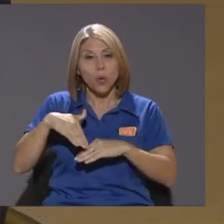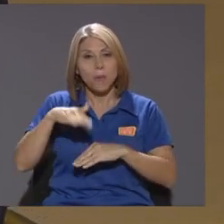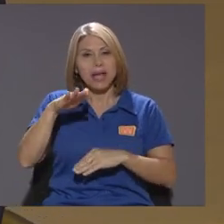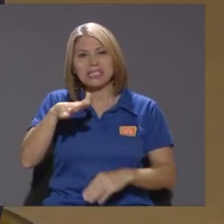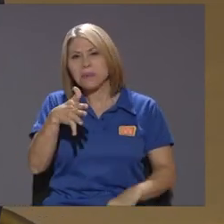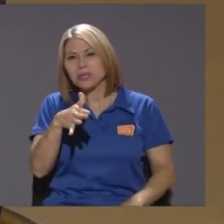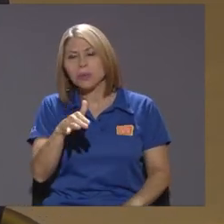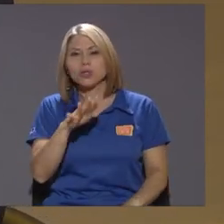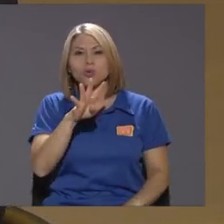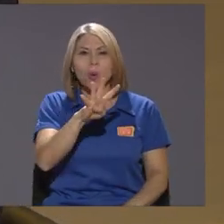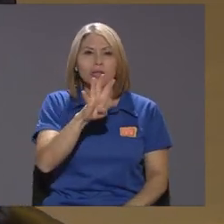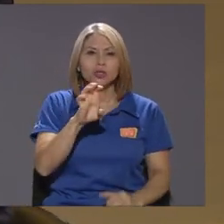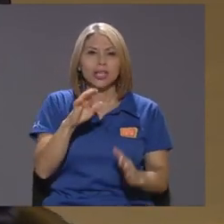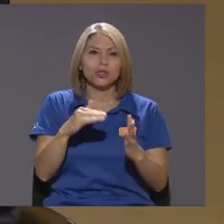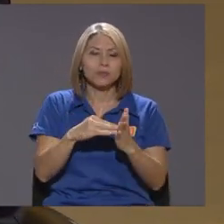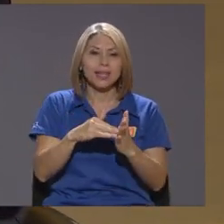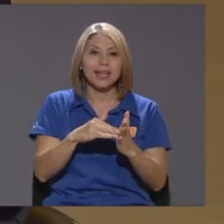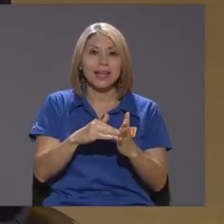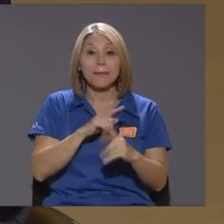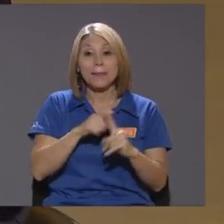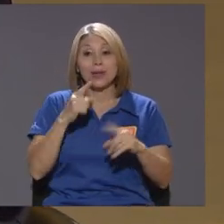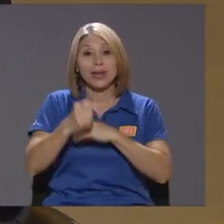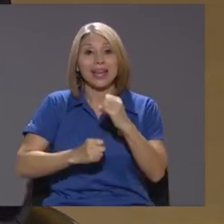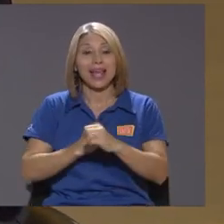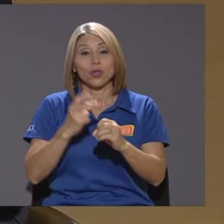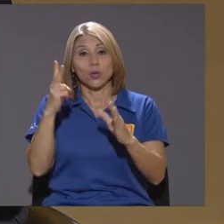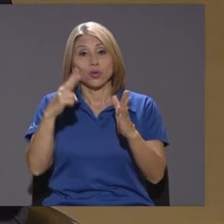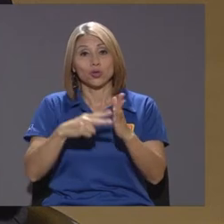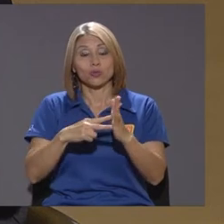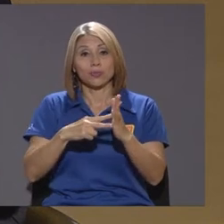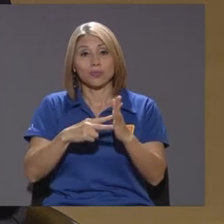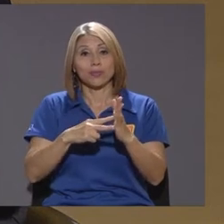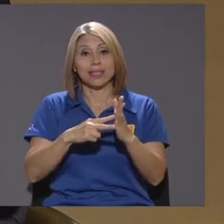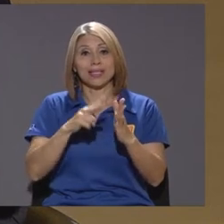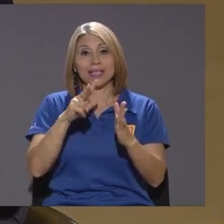mil en el 50 van a ser más de 1 millón 200 mil